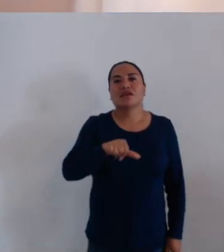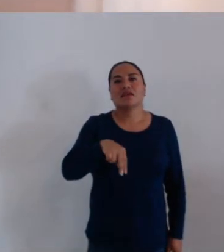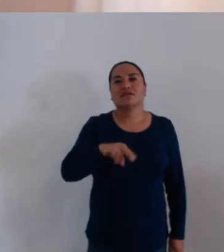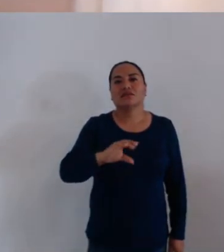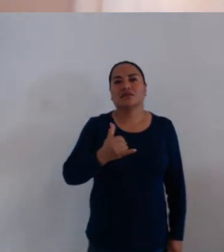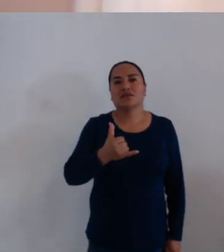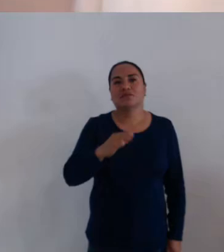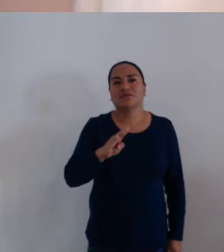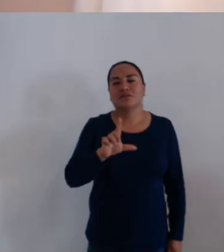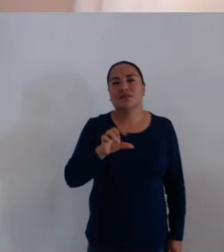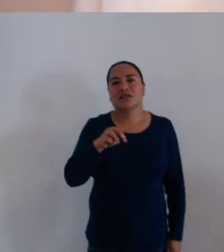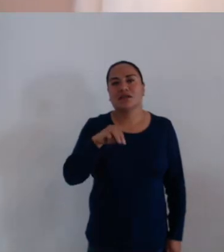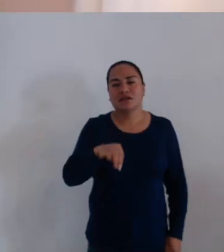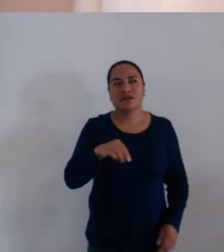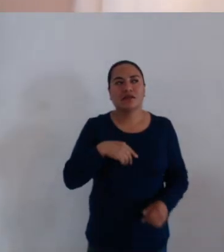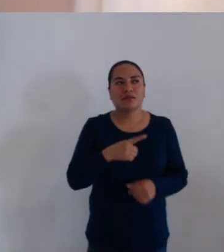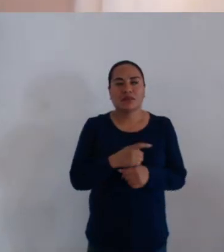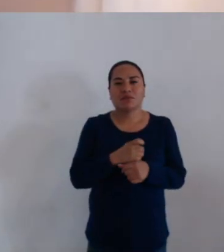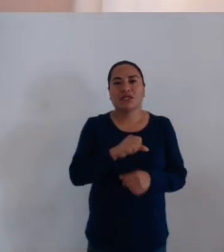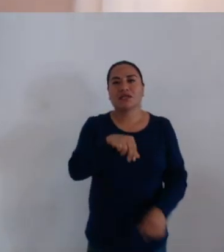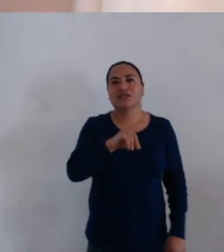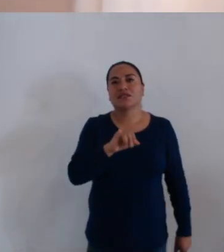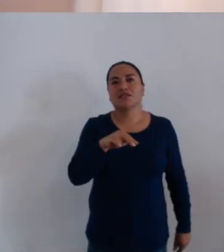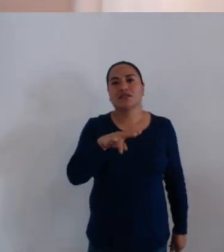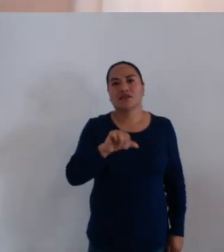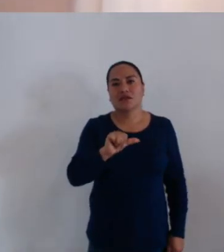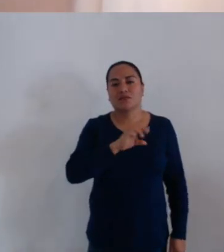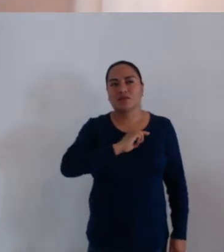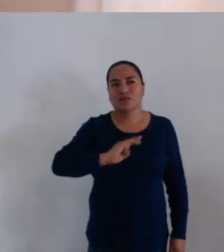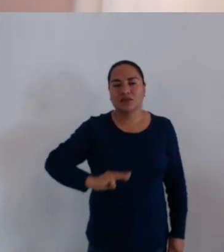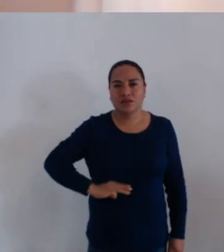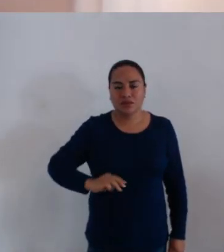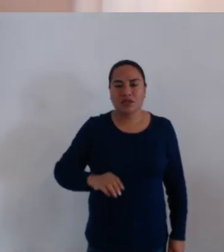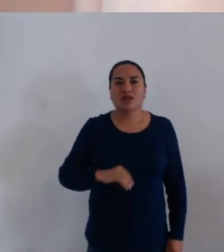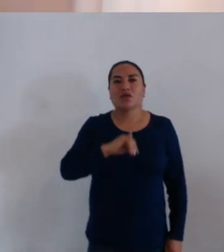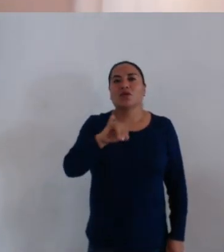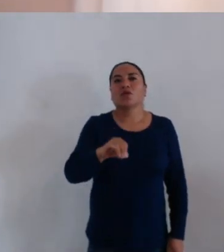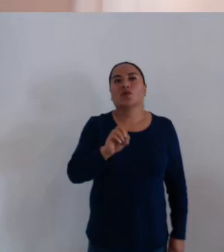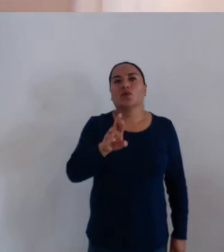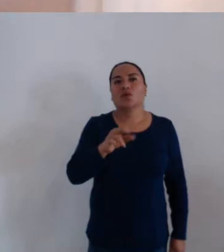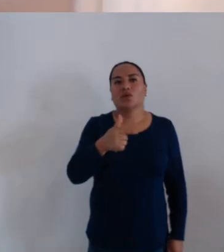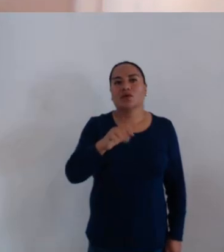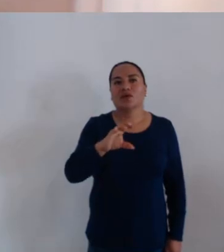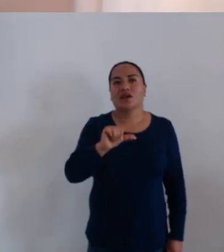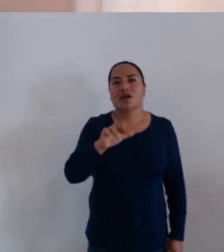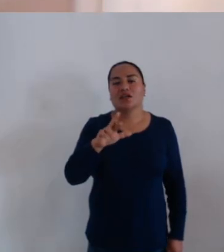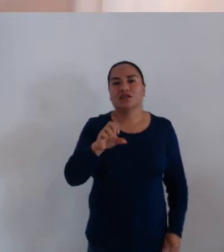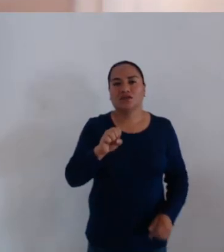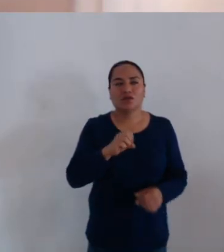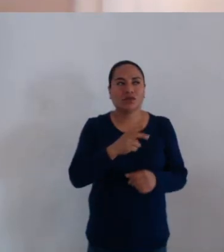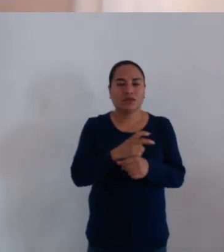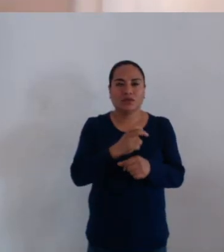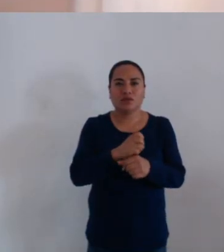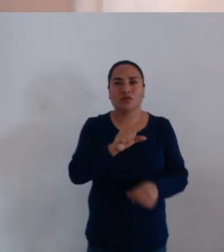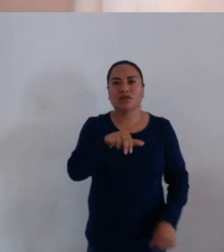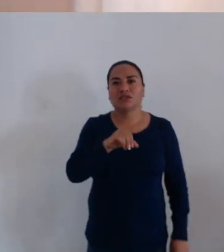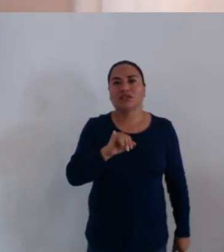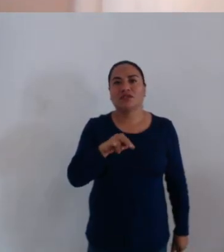Belén Mota Figueroa, Síndica Primera Municipal. Ciudadano Jorge Castro Campos, Síndico Segundo Municipal.